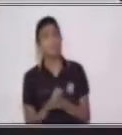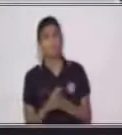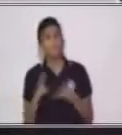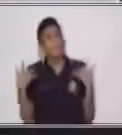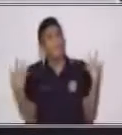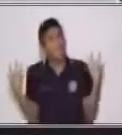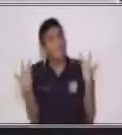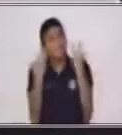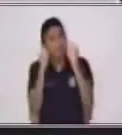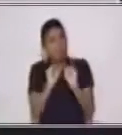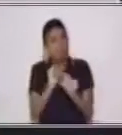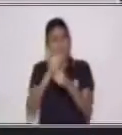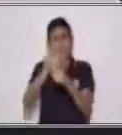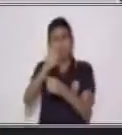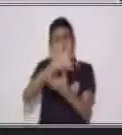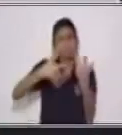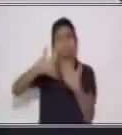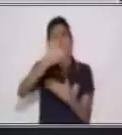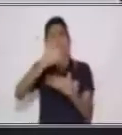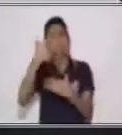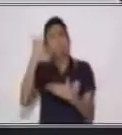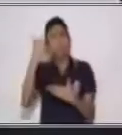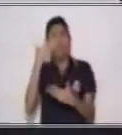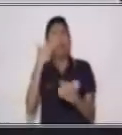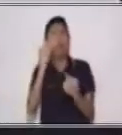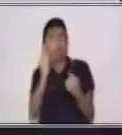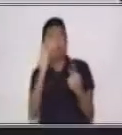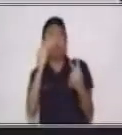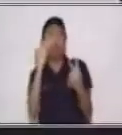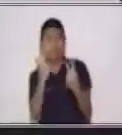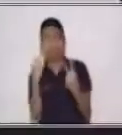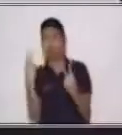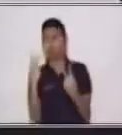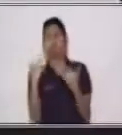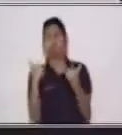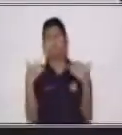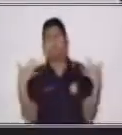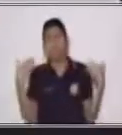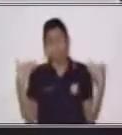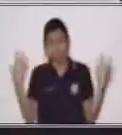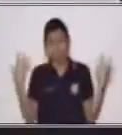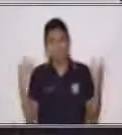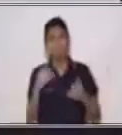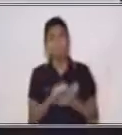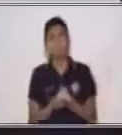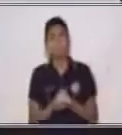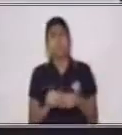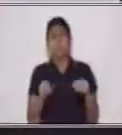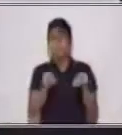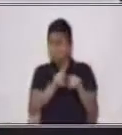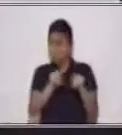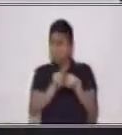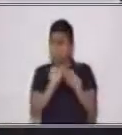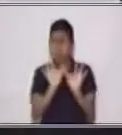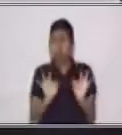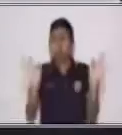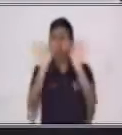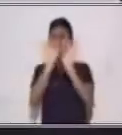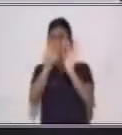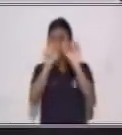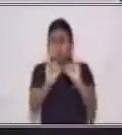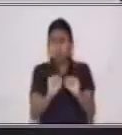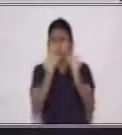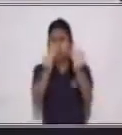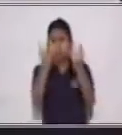es poder compartir con nuestros abuelitos! Ahora, quiero que me digas algo más de tus abuelitos.